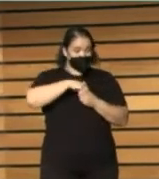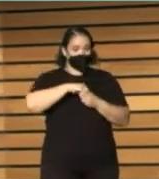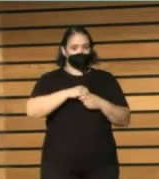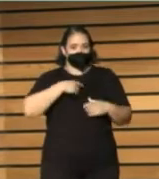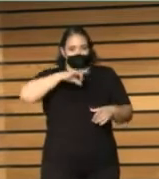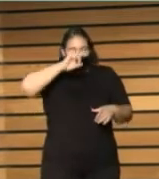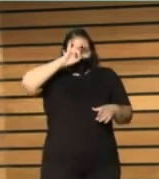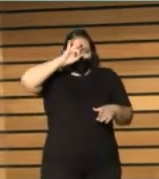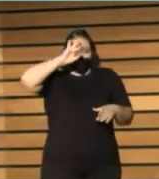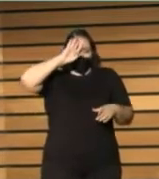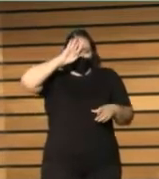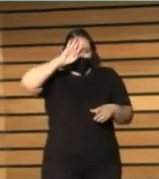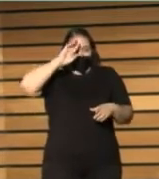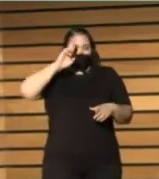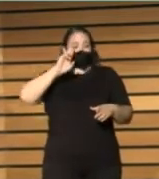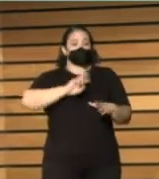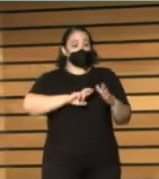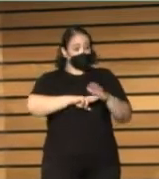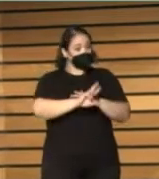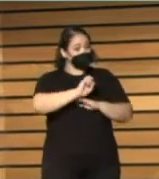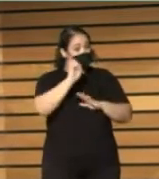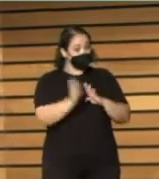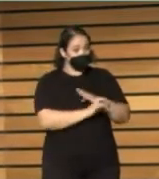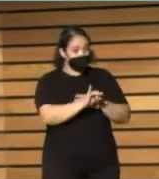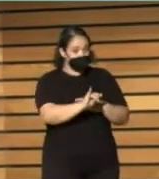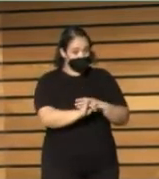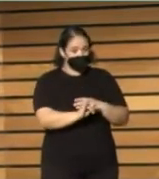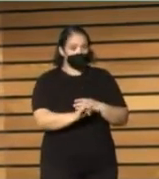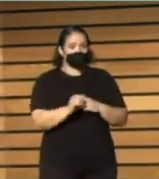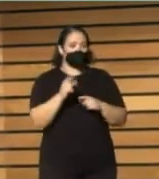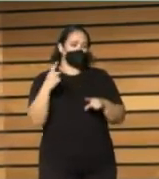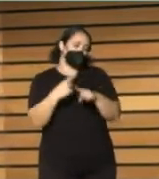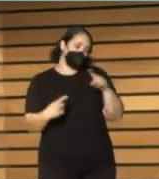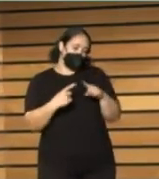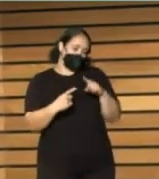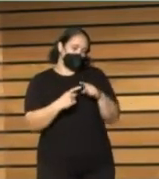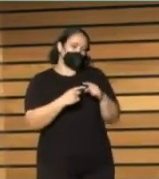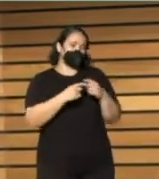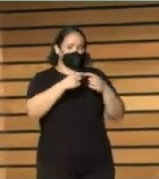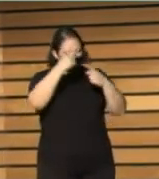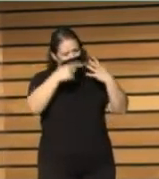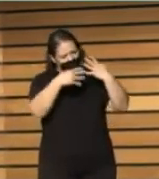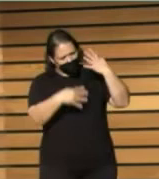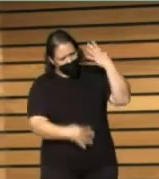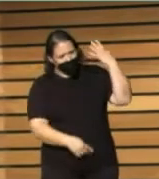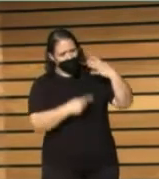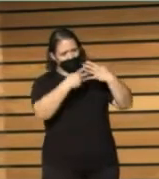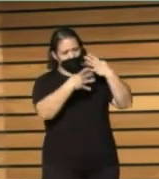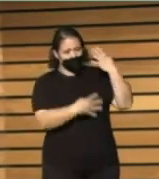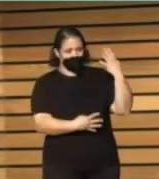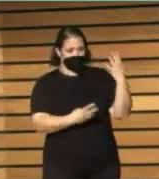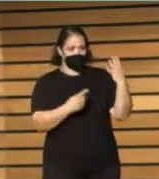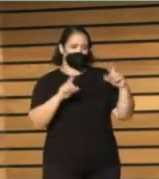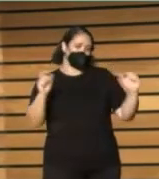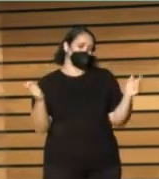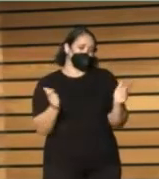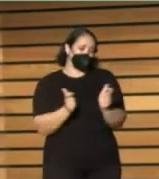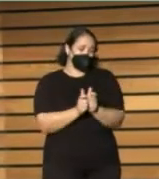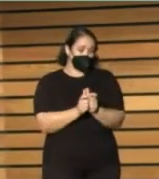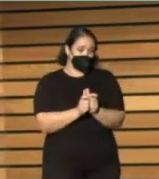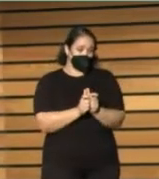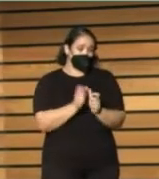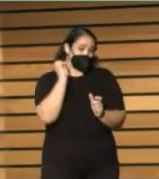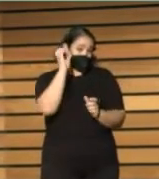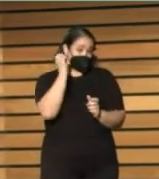sorprendido con este tiempo. Así que lo que contamos aquí es media hora, hay muchísimo más. Además, en esa rigidez que decía